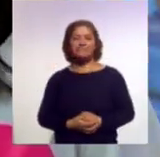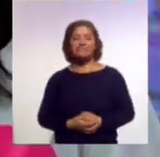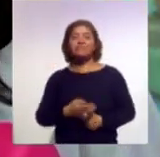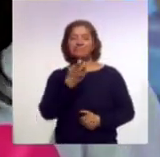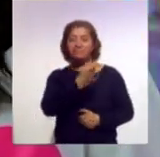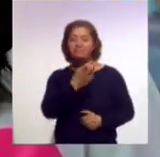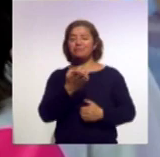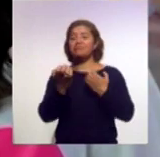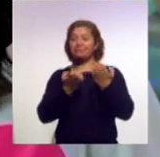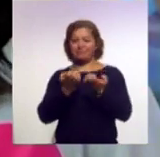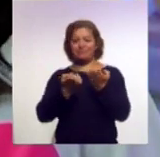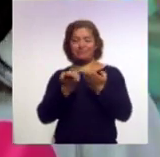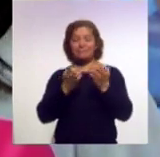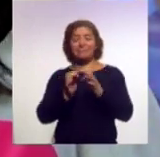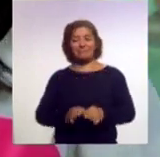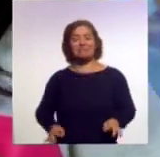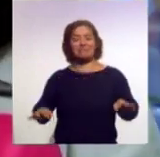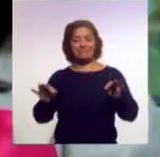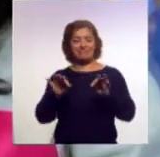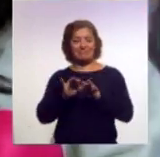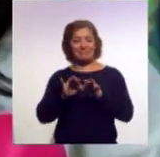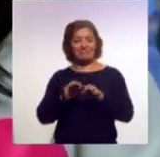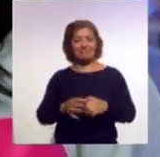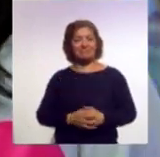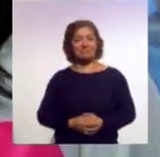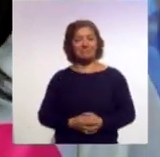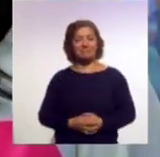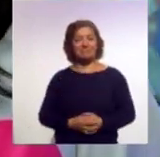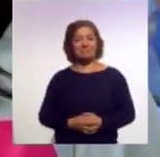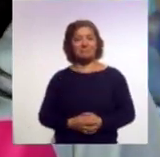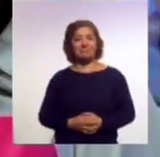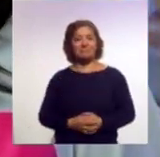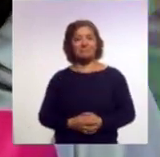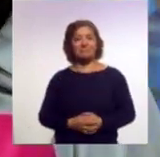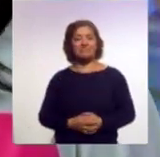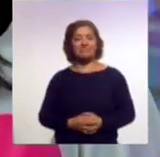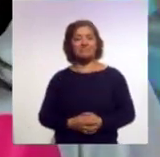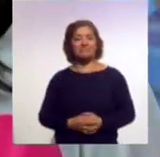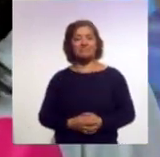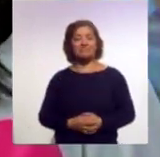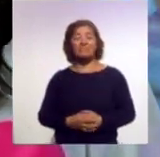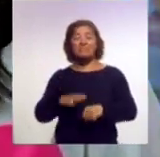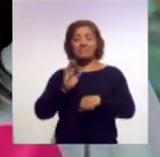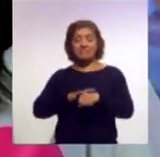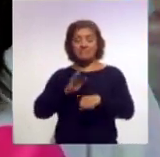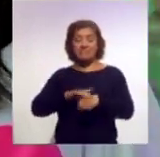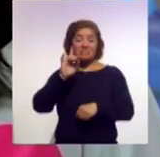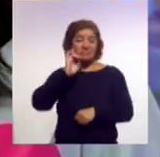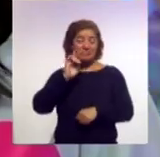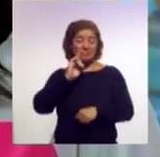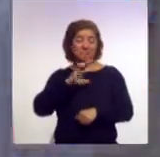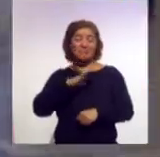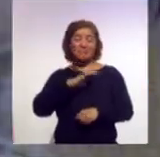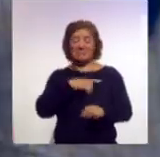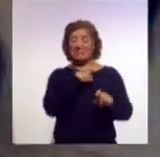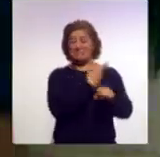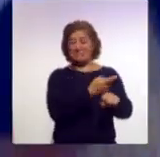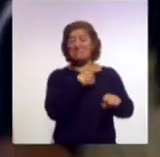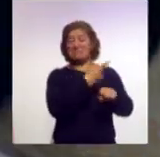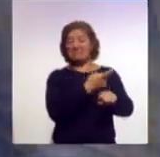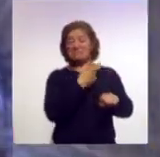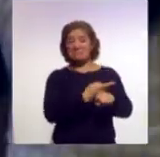es muy importante porque celebrando el Día de la Mujer ahorita hay mucha violencia en contra de la mujer.